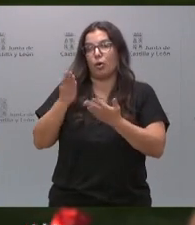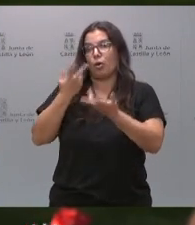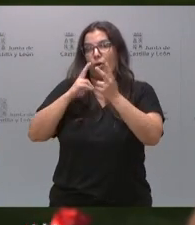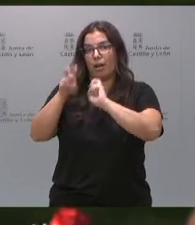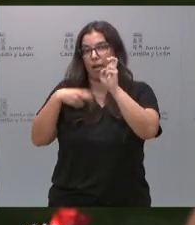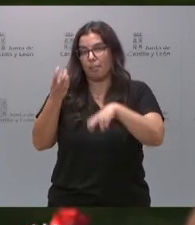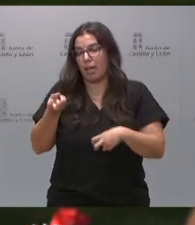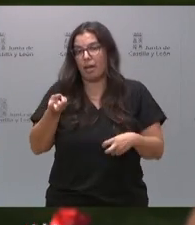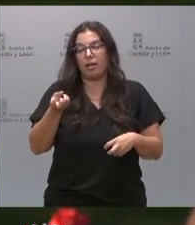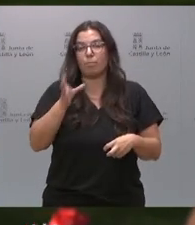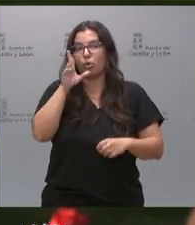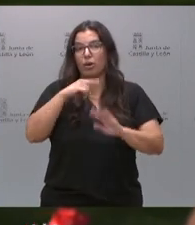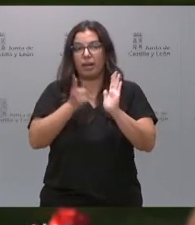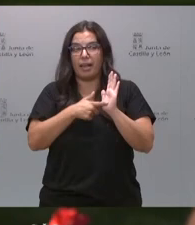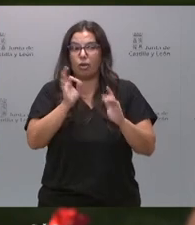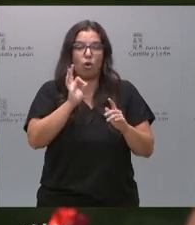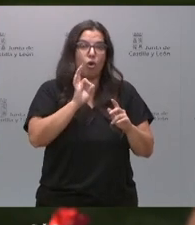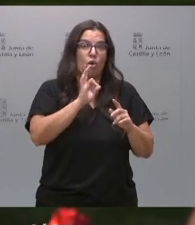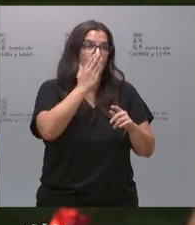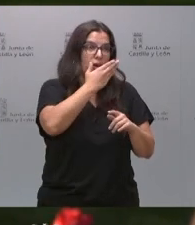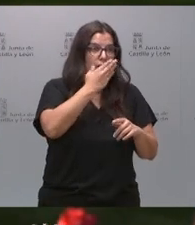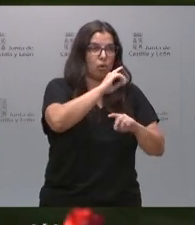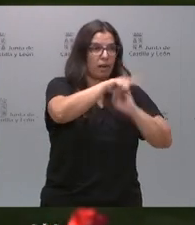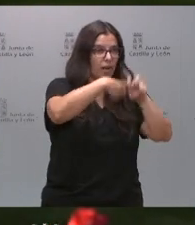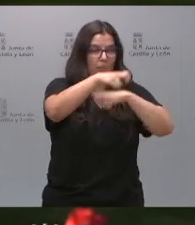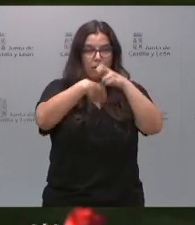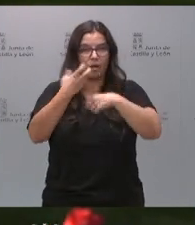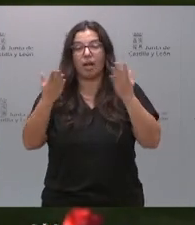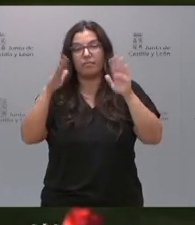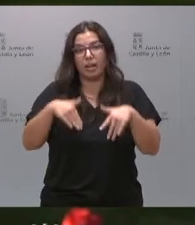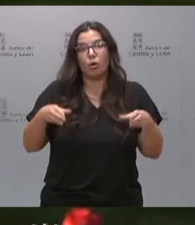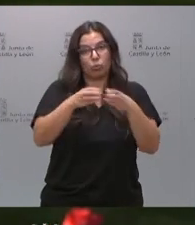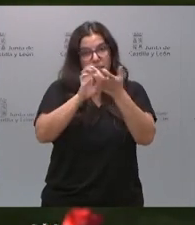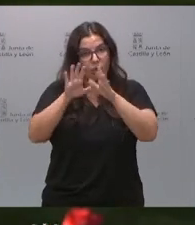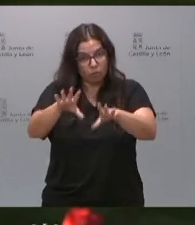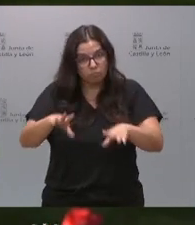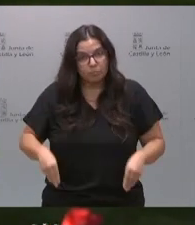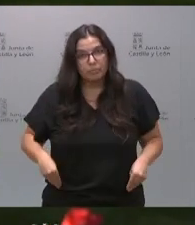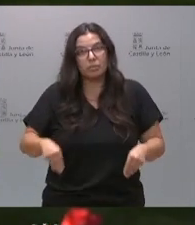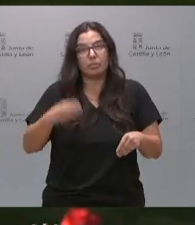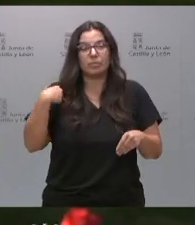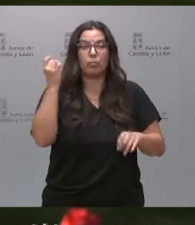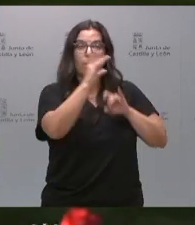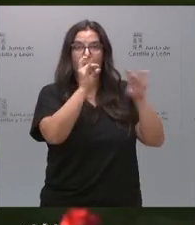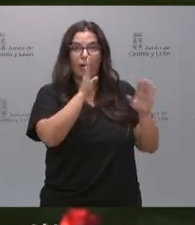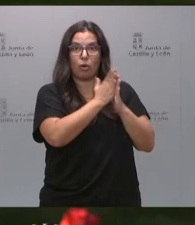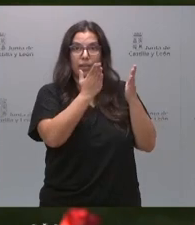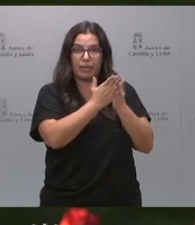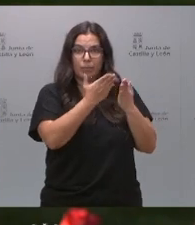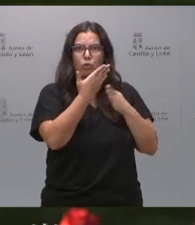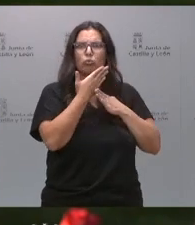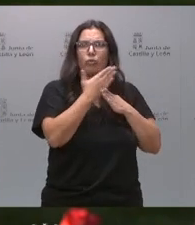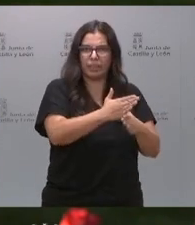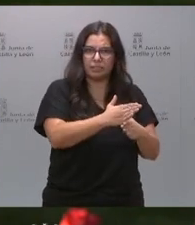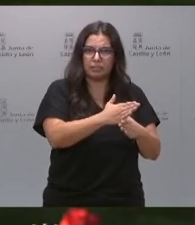habitualmente por parte de los colegios o lo que sea, la Junta de Castilla y León va a asumir que los bancos de libros tengan suficientes